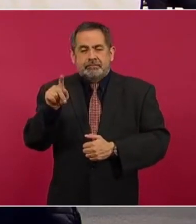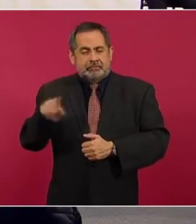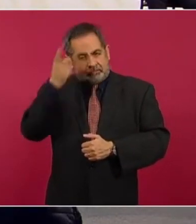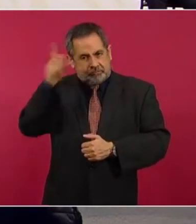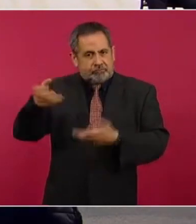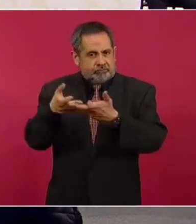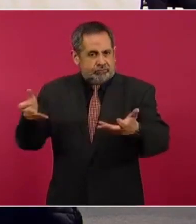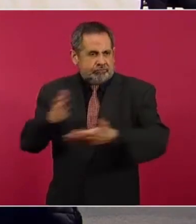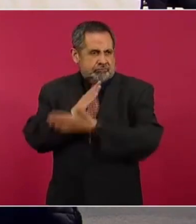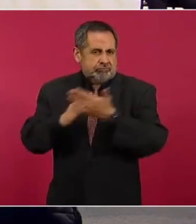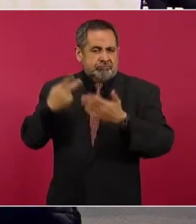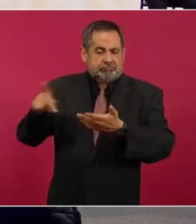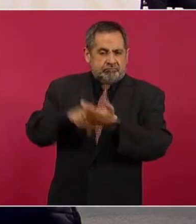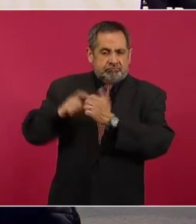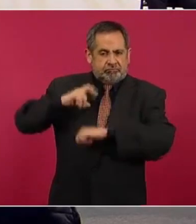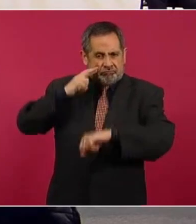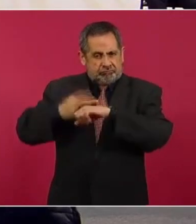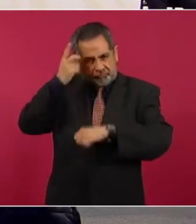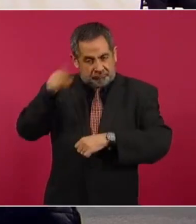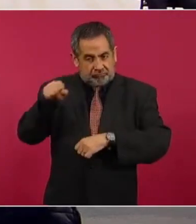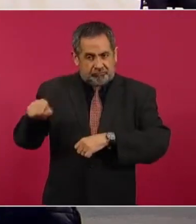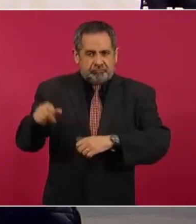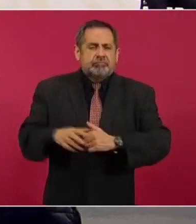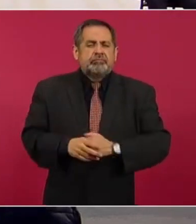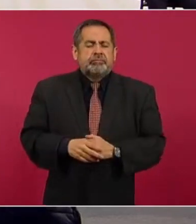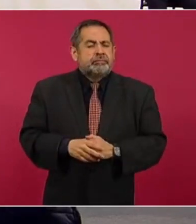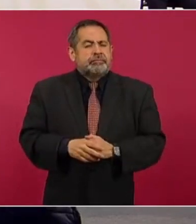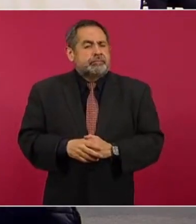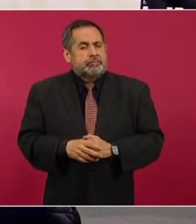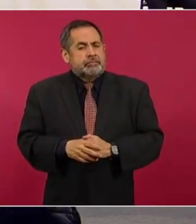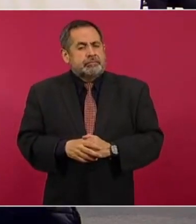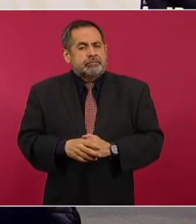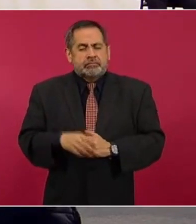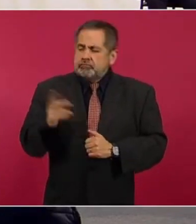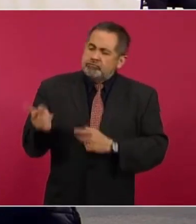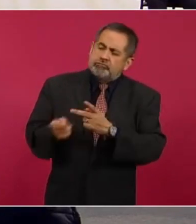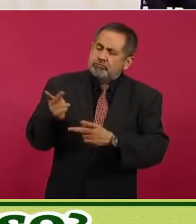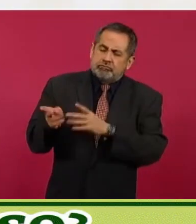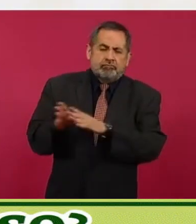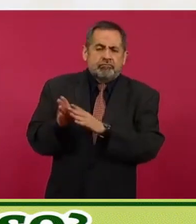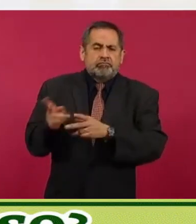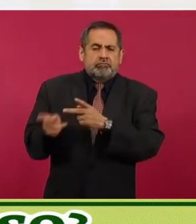trenes, y le pregunté.